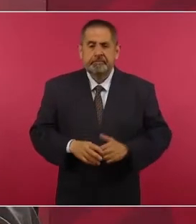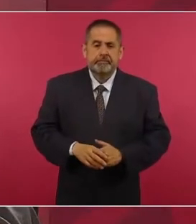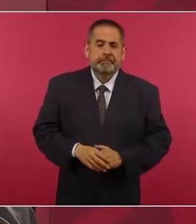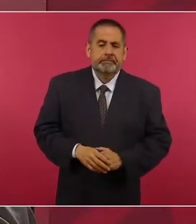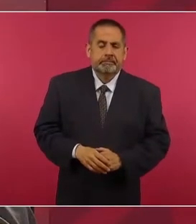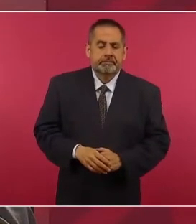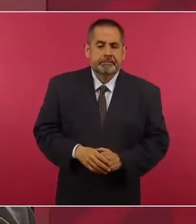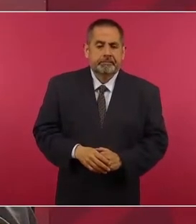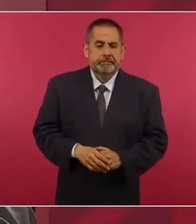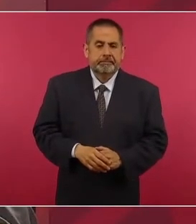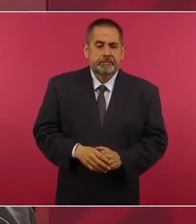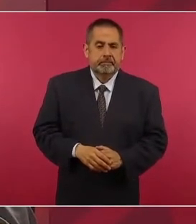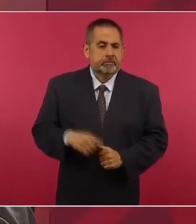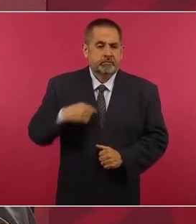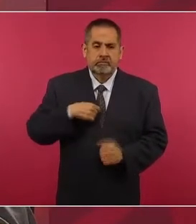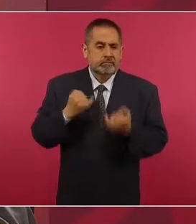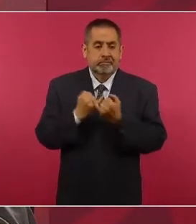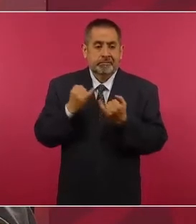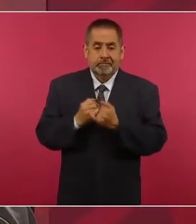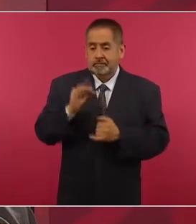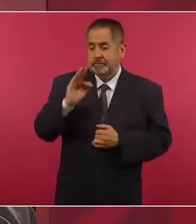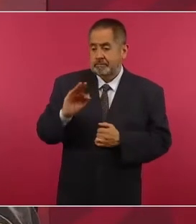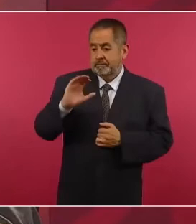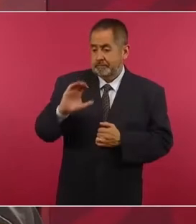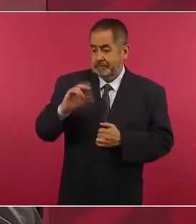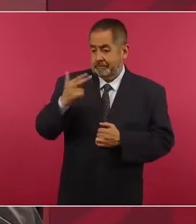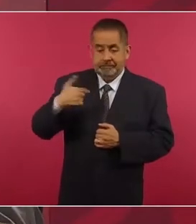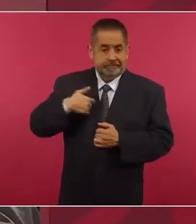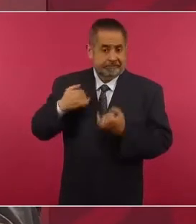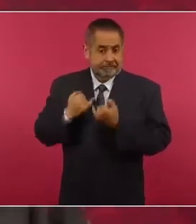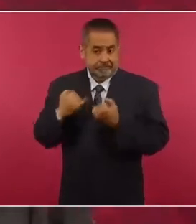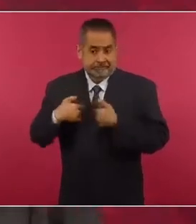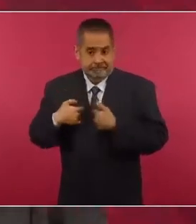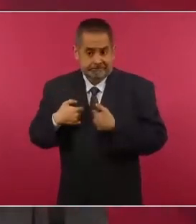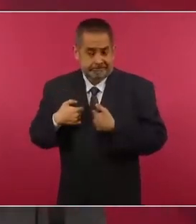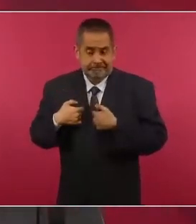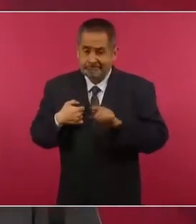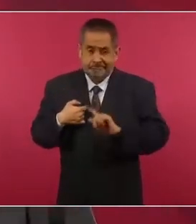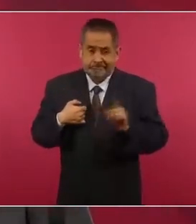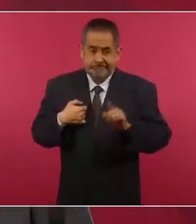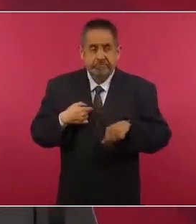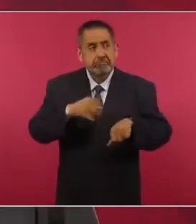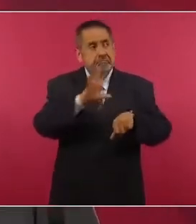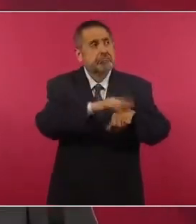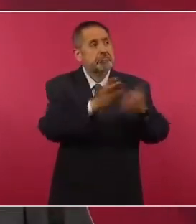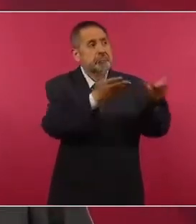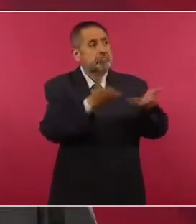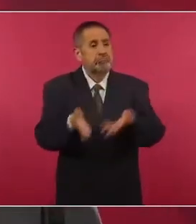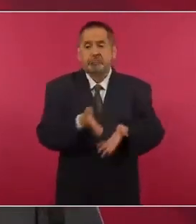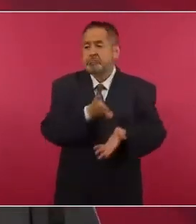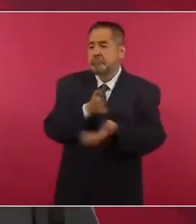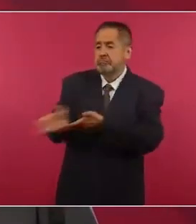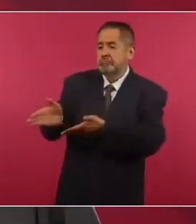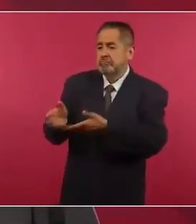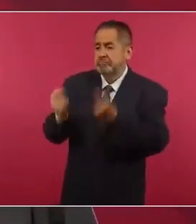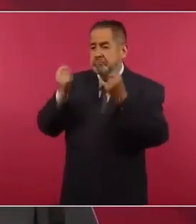Yo no soy calderón de que dejó que entrara